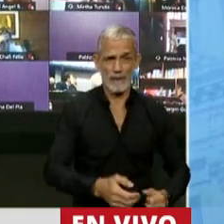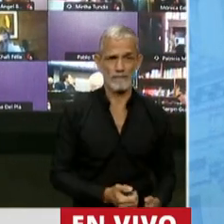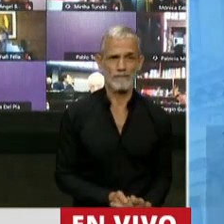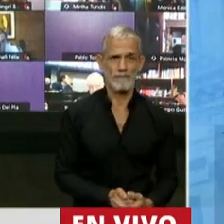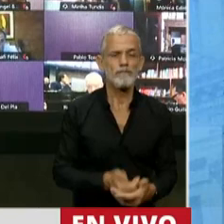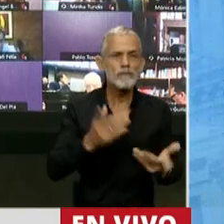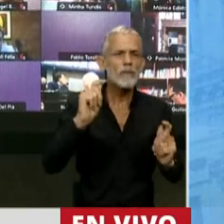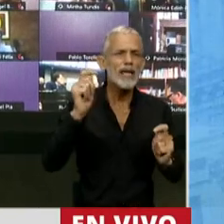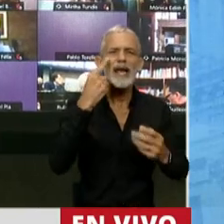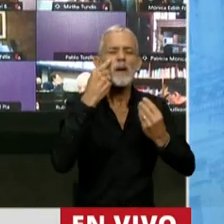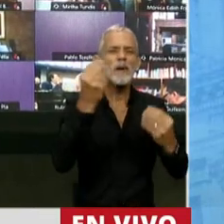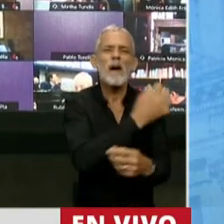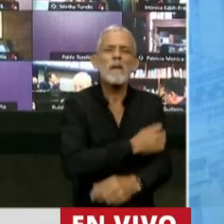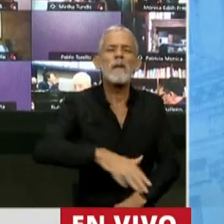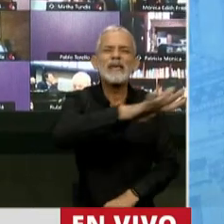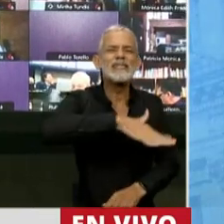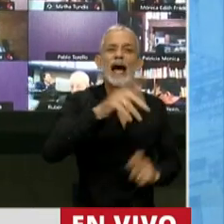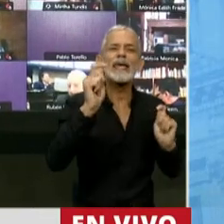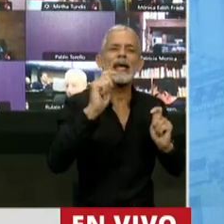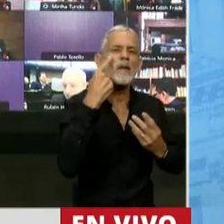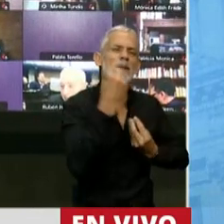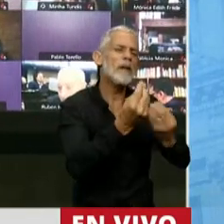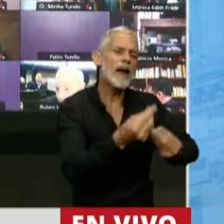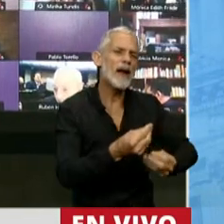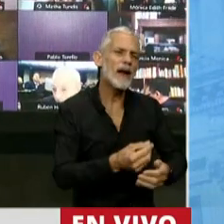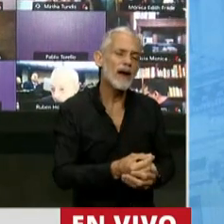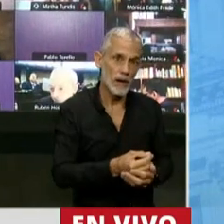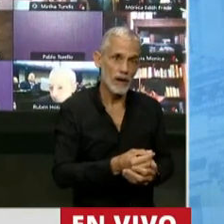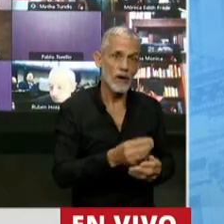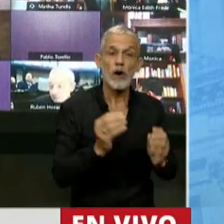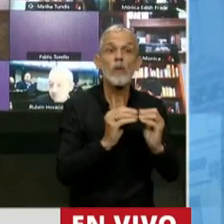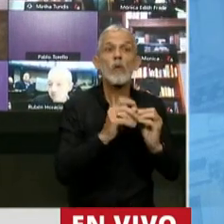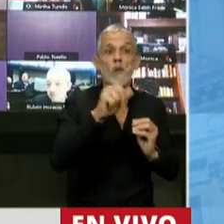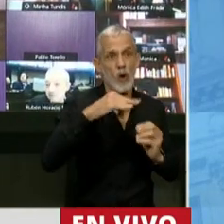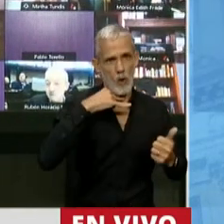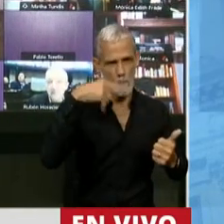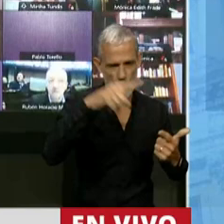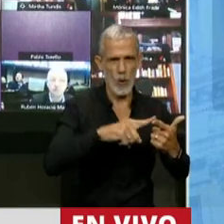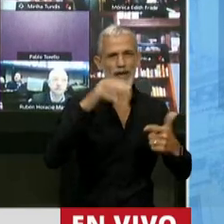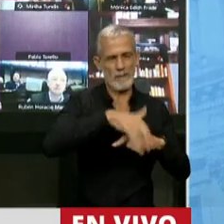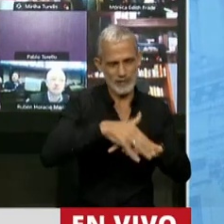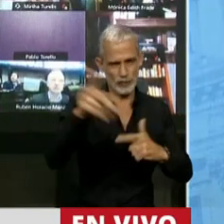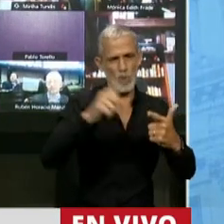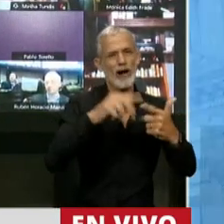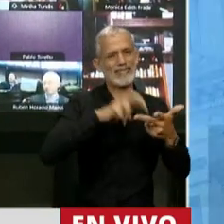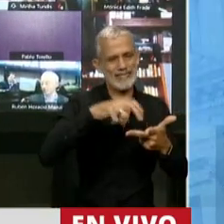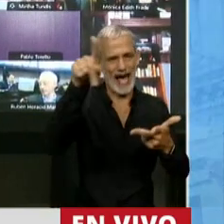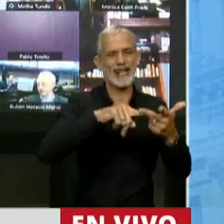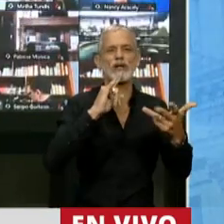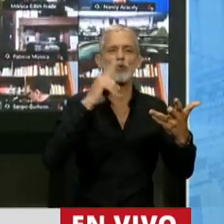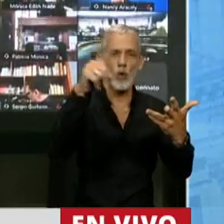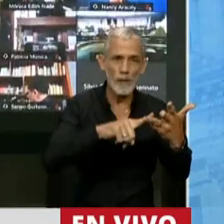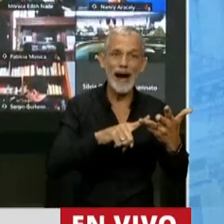¿Saben quiénes viven en las villas de la ciudad de Buenos Aires? Los compatriotas de Jujuy, de Misiones, de Salta, de